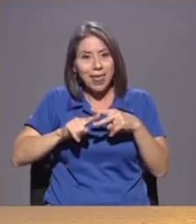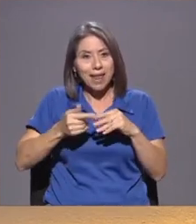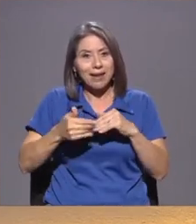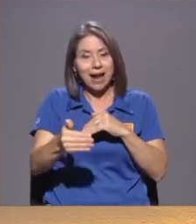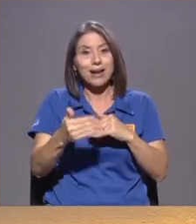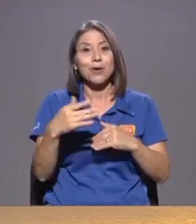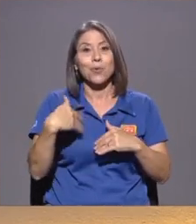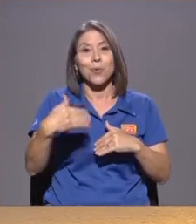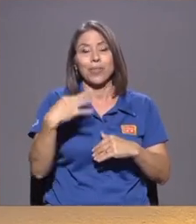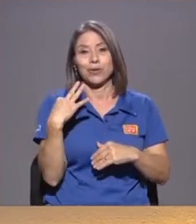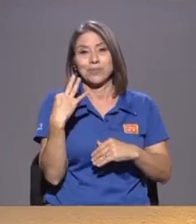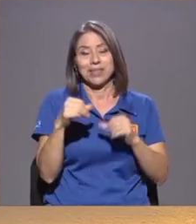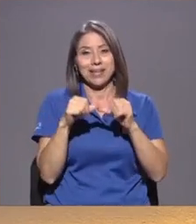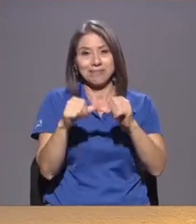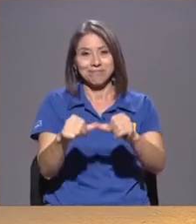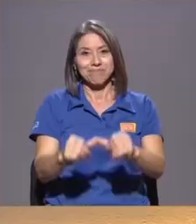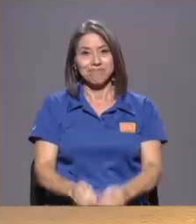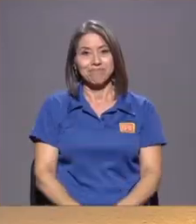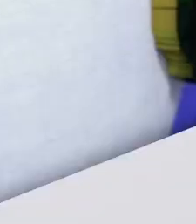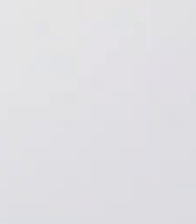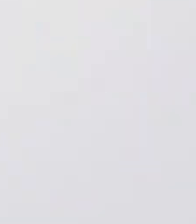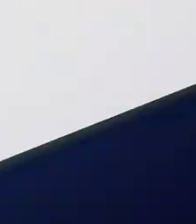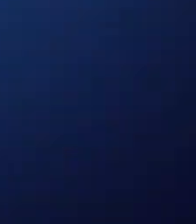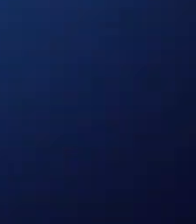canal nos invite a hacerlo Regresamos